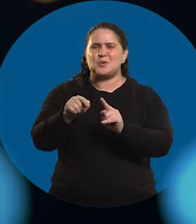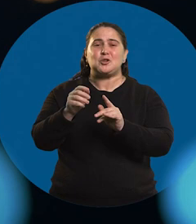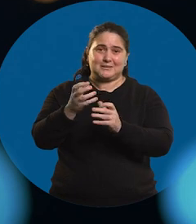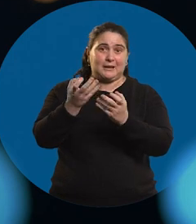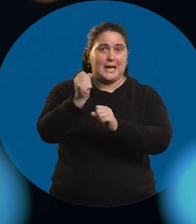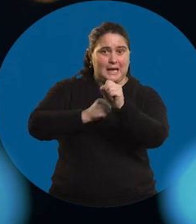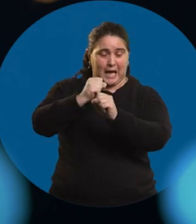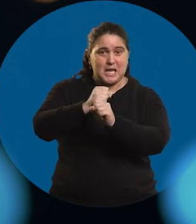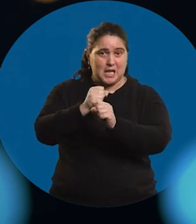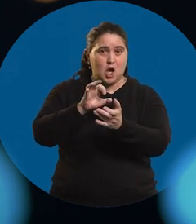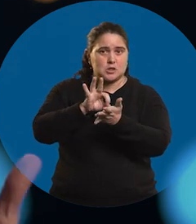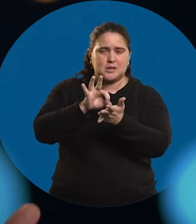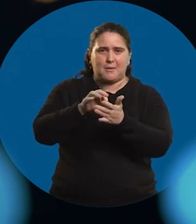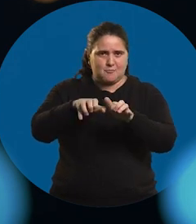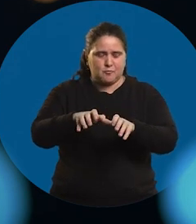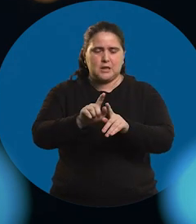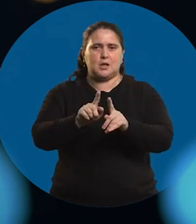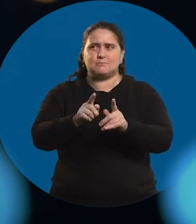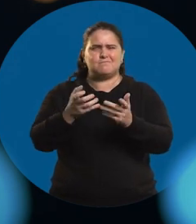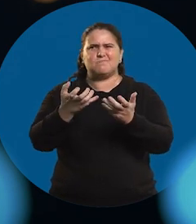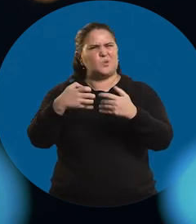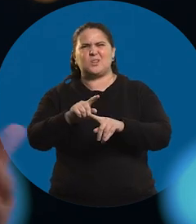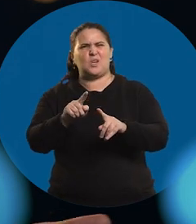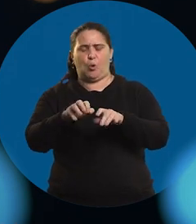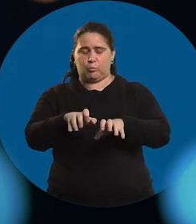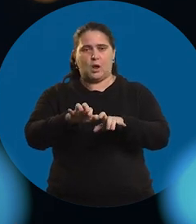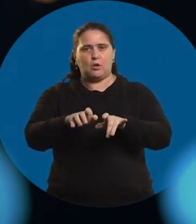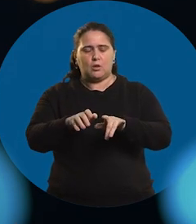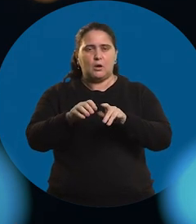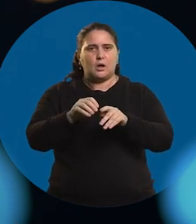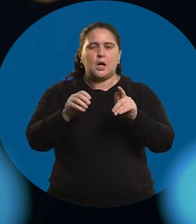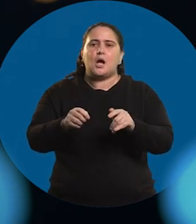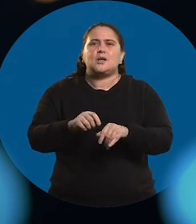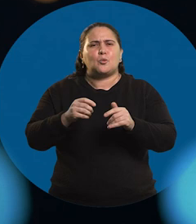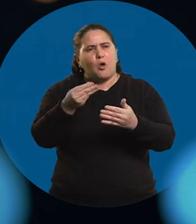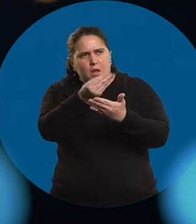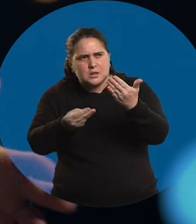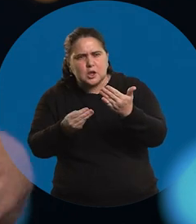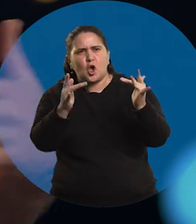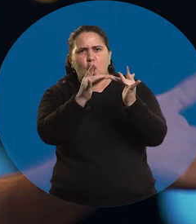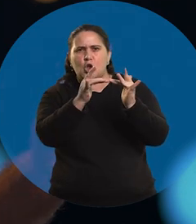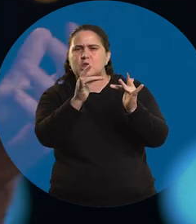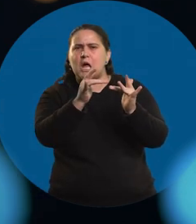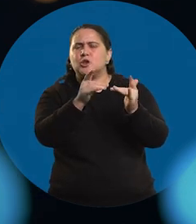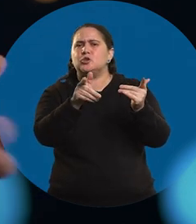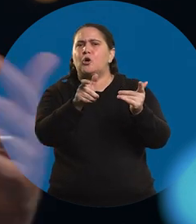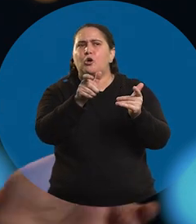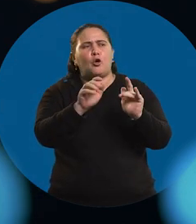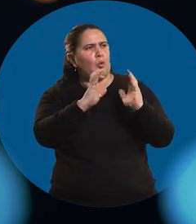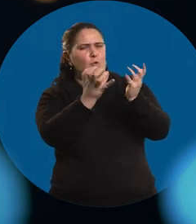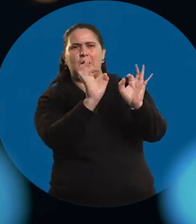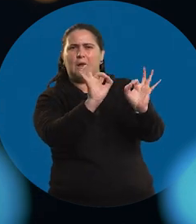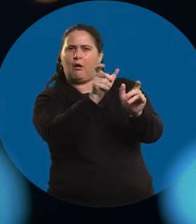Ingeniero en Sistema iba a ser. No quiero estar en una computadora, en frente a una computadora, diseñando y no tener contacto con